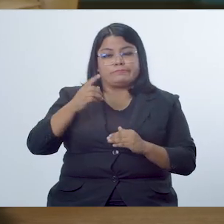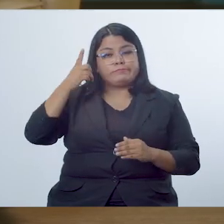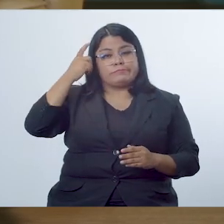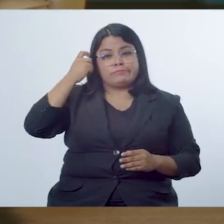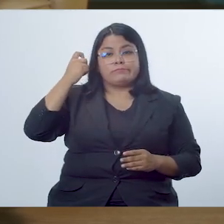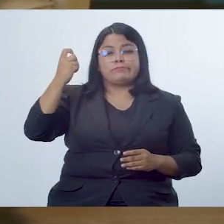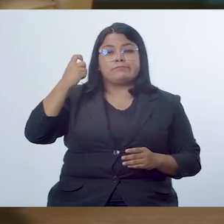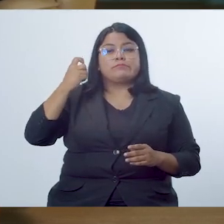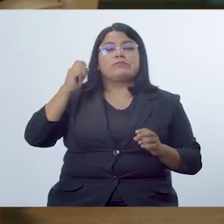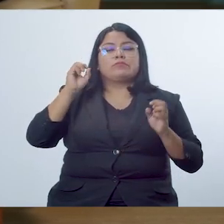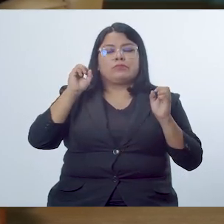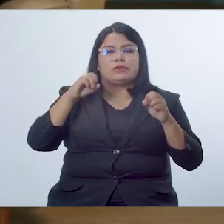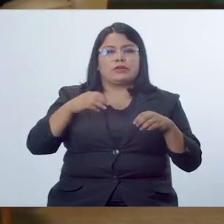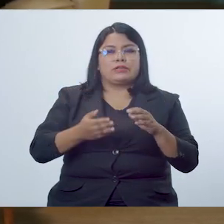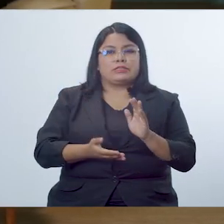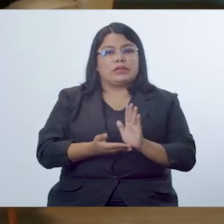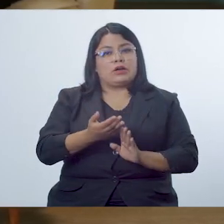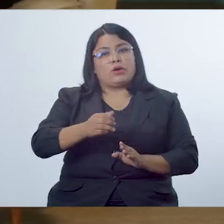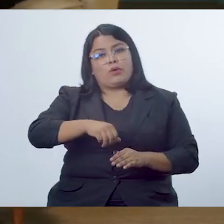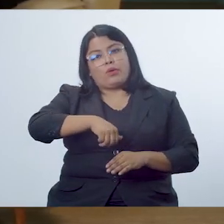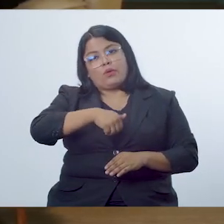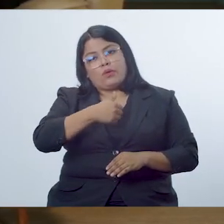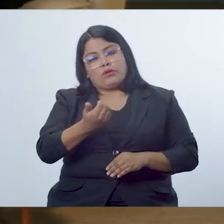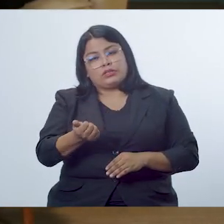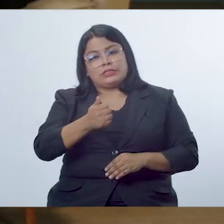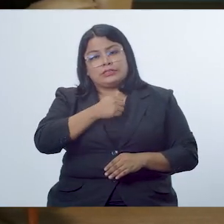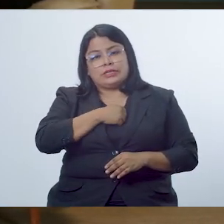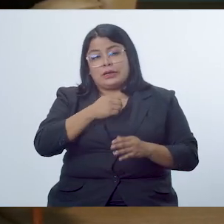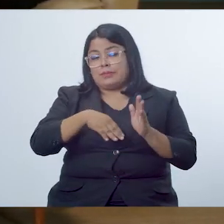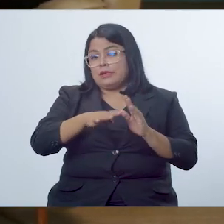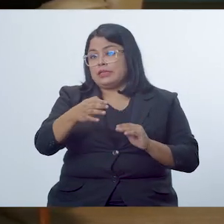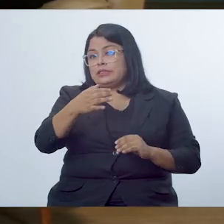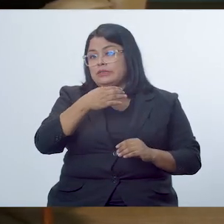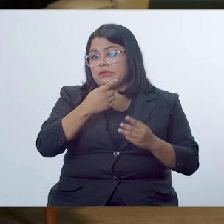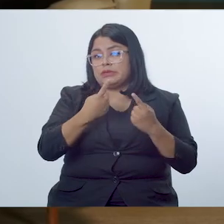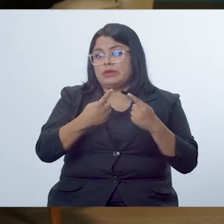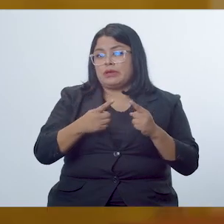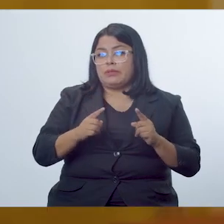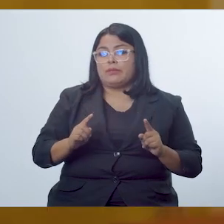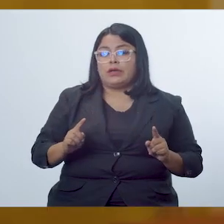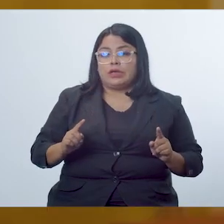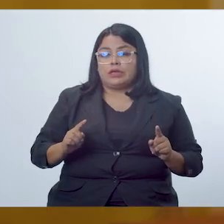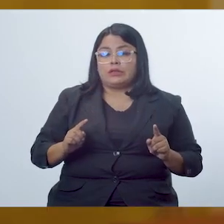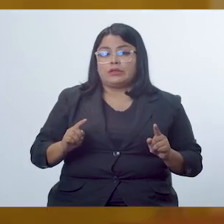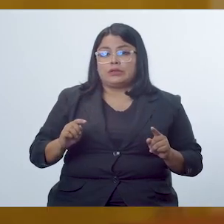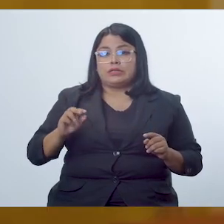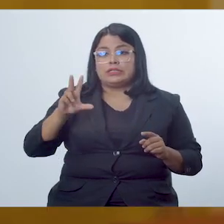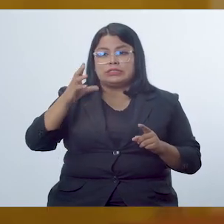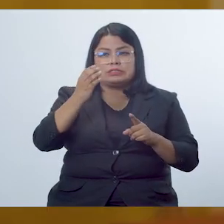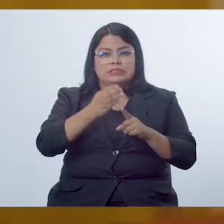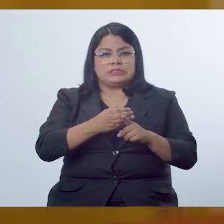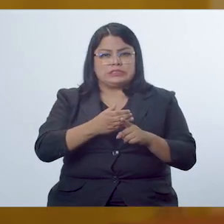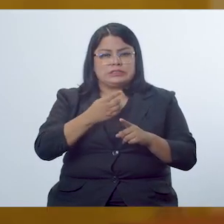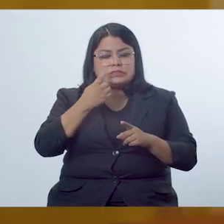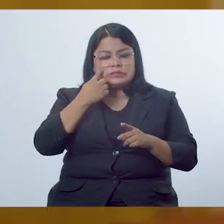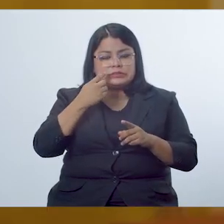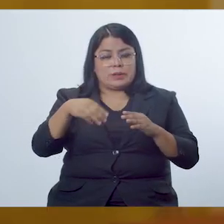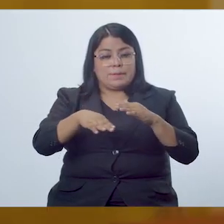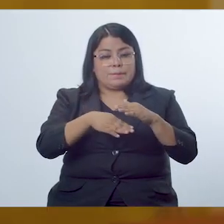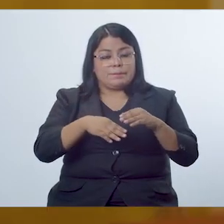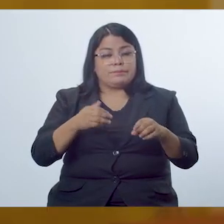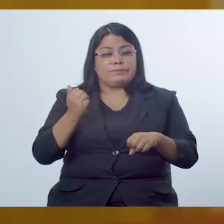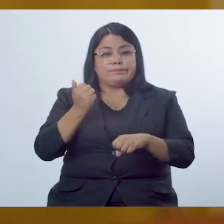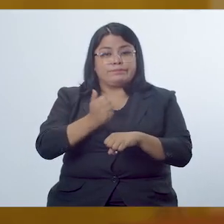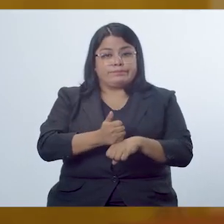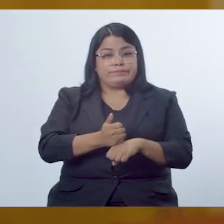cognitivo y maduración vamos a desarrollar otros productos que son más complejos pero que ya en tercer ciclo se han sentado